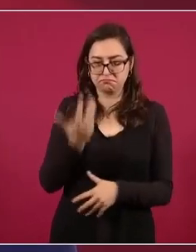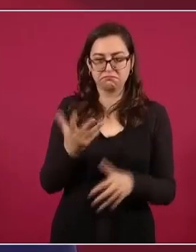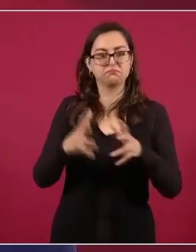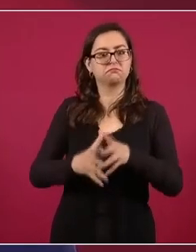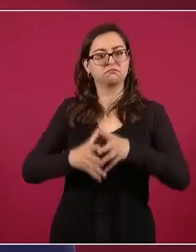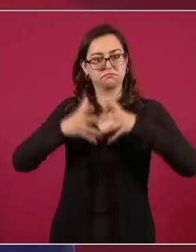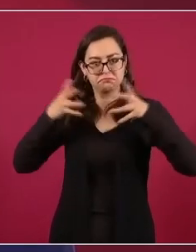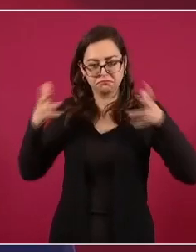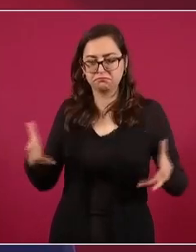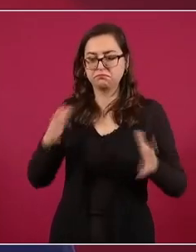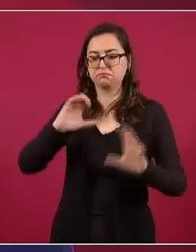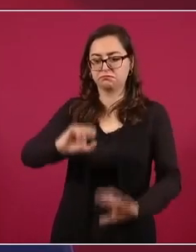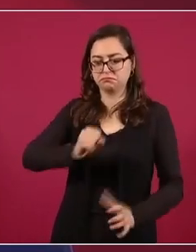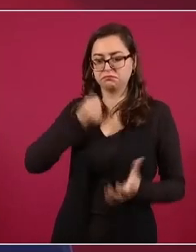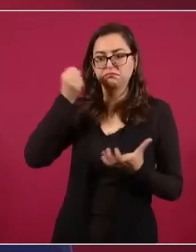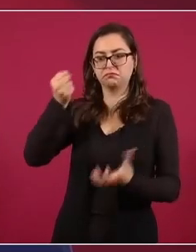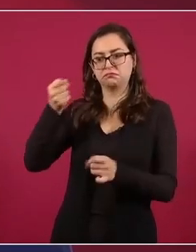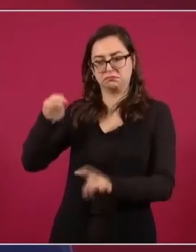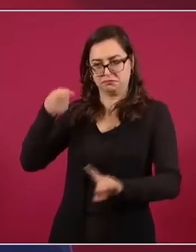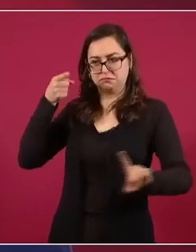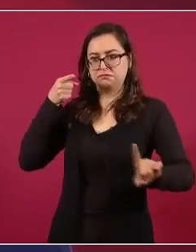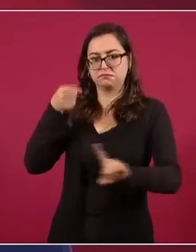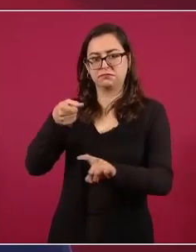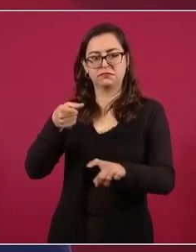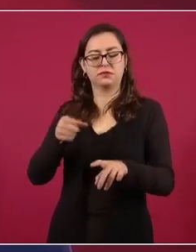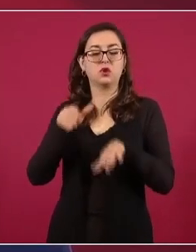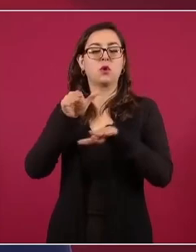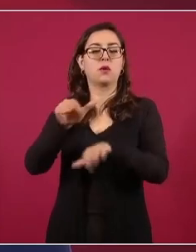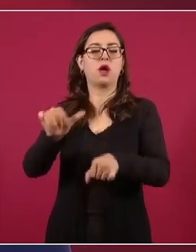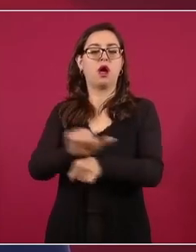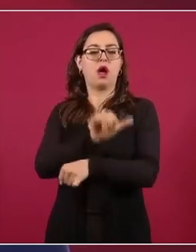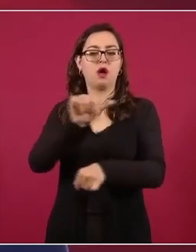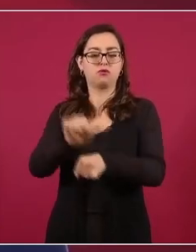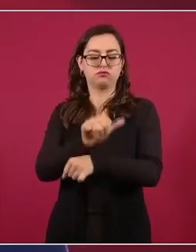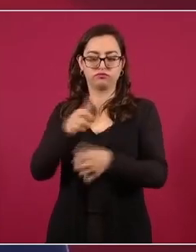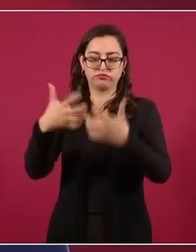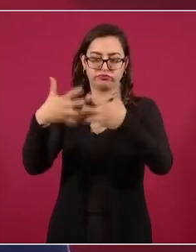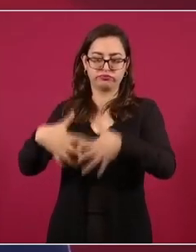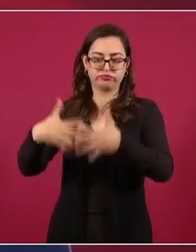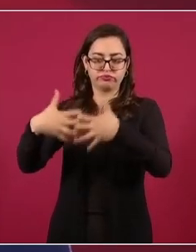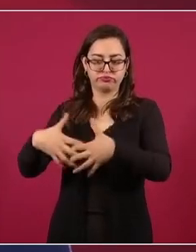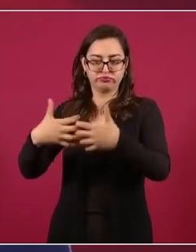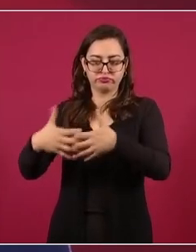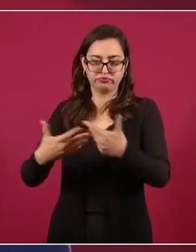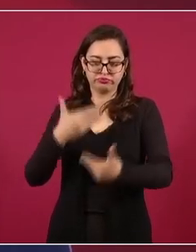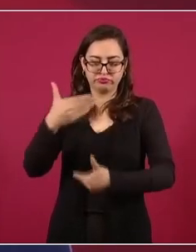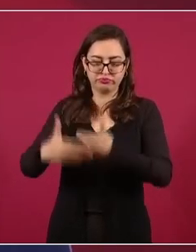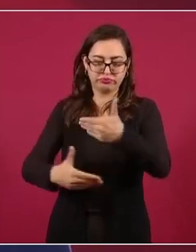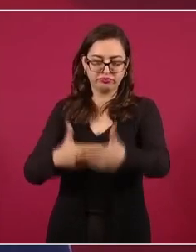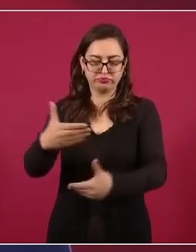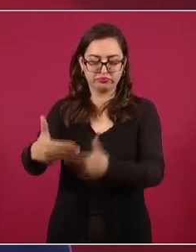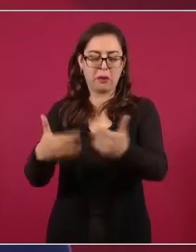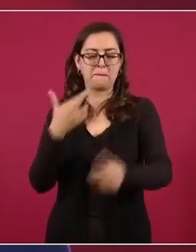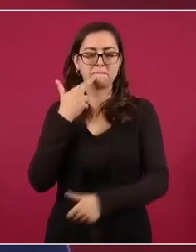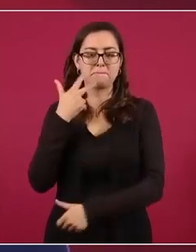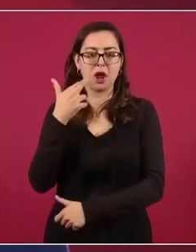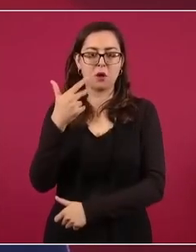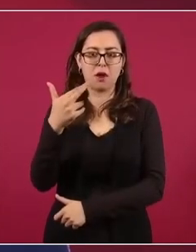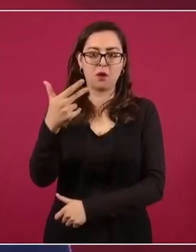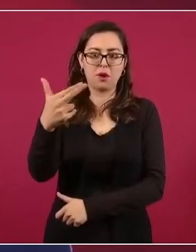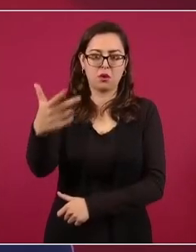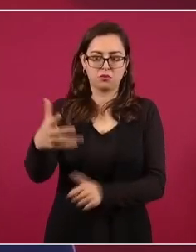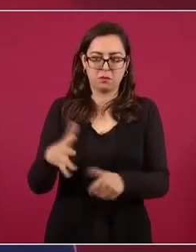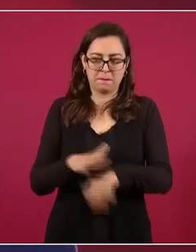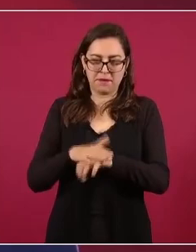con ese propósito de fortalecer la industria automotriz,